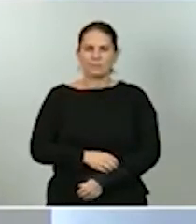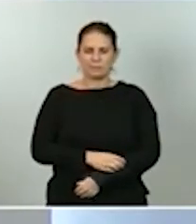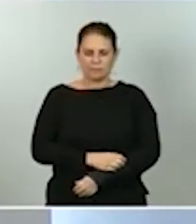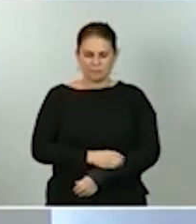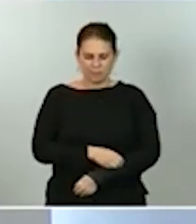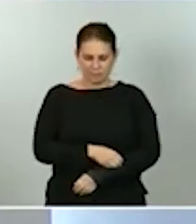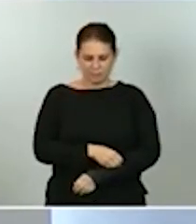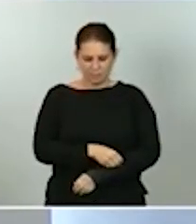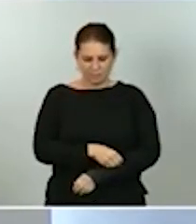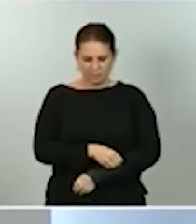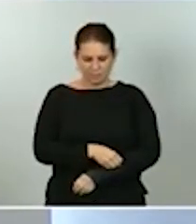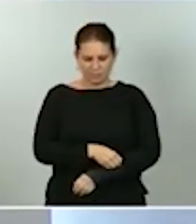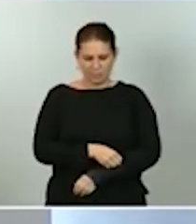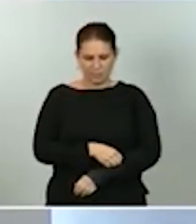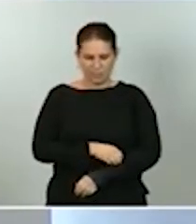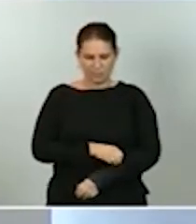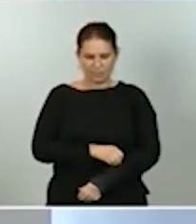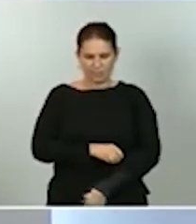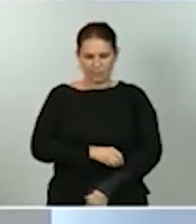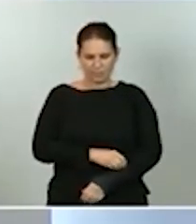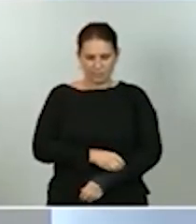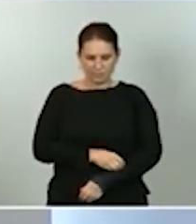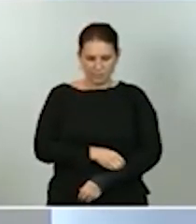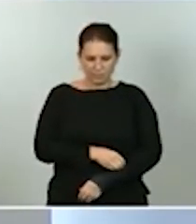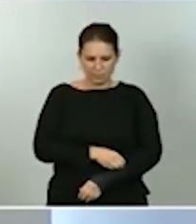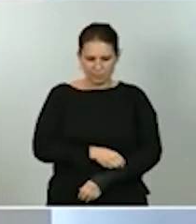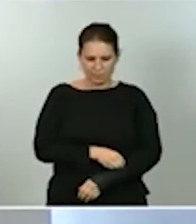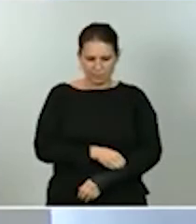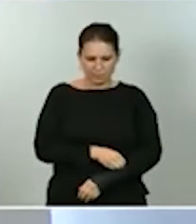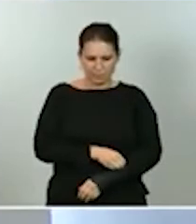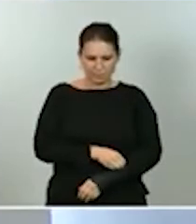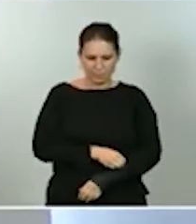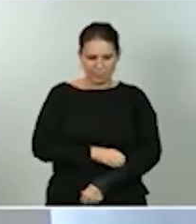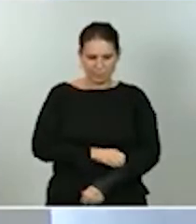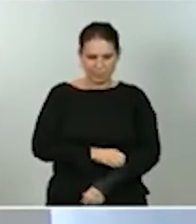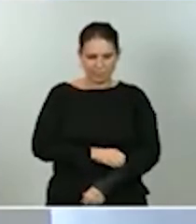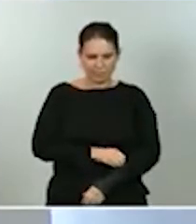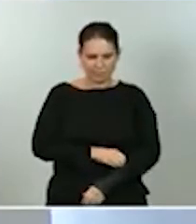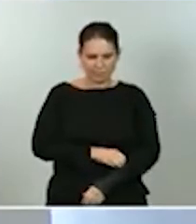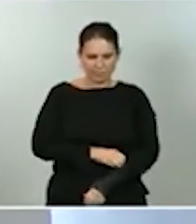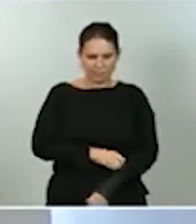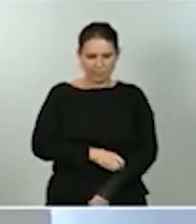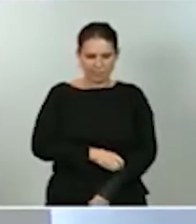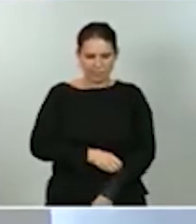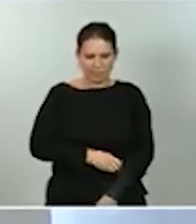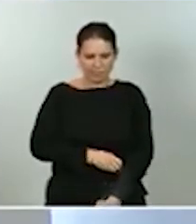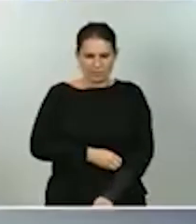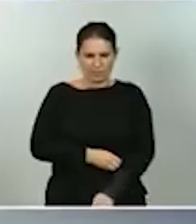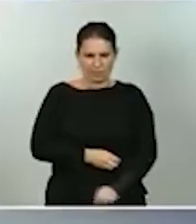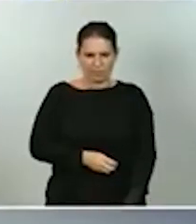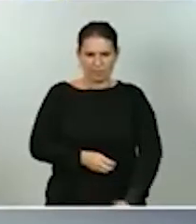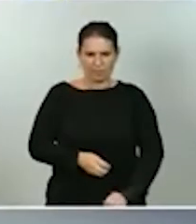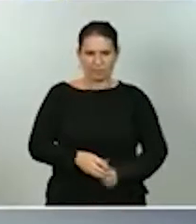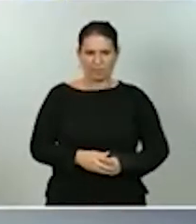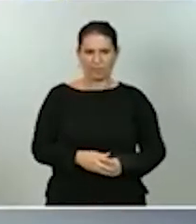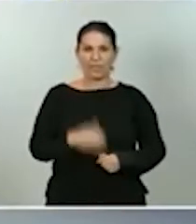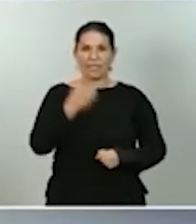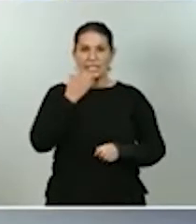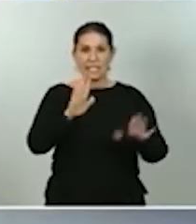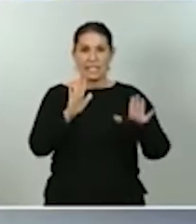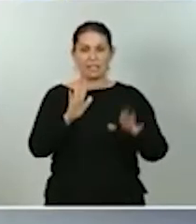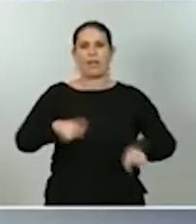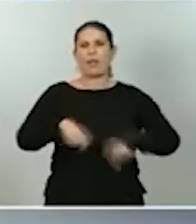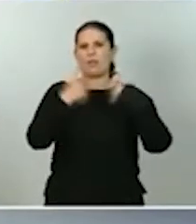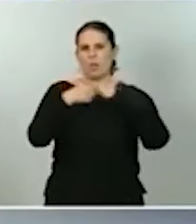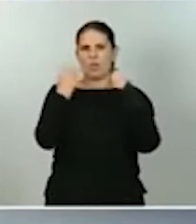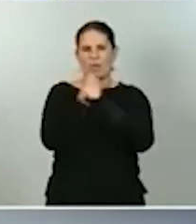empleo en nuestro país. Para evitarlo, para evitar un escenario de una caída del PIB